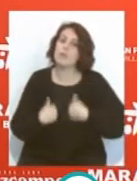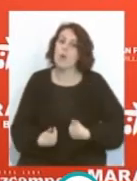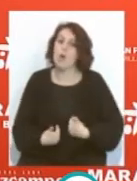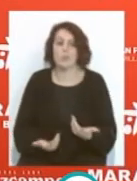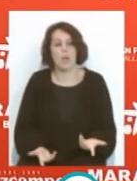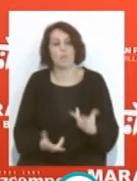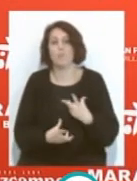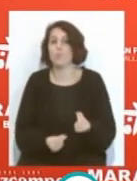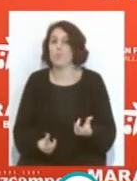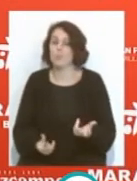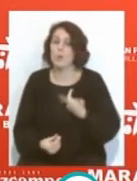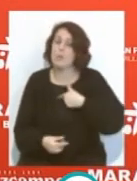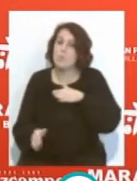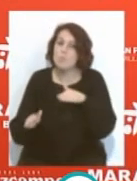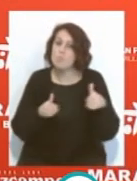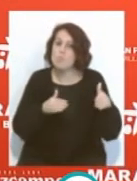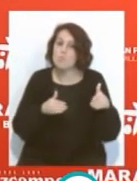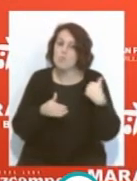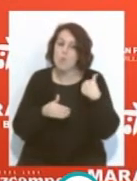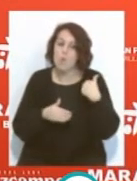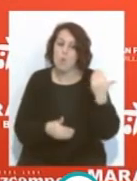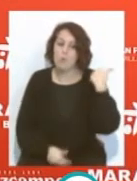en ese momento me he sentido